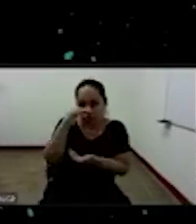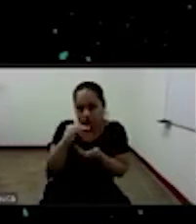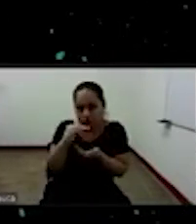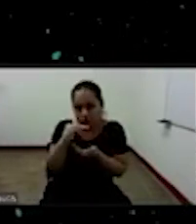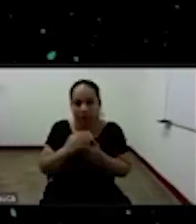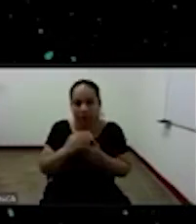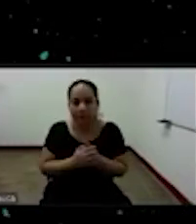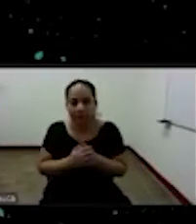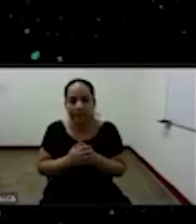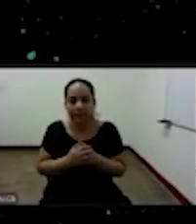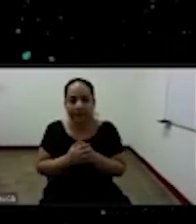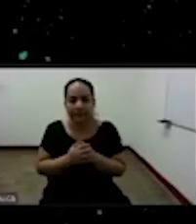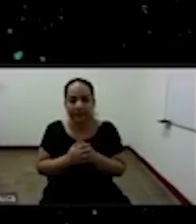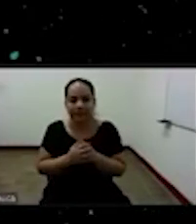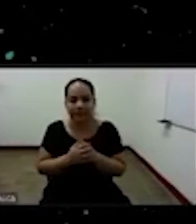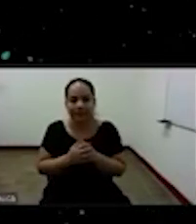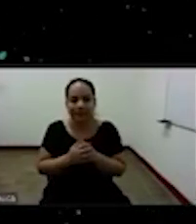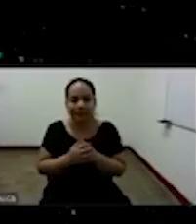a ver